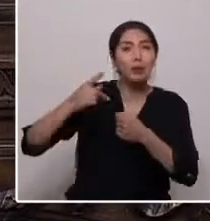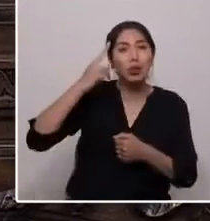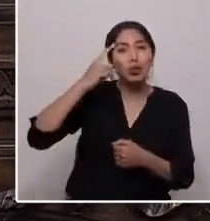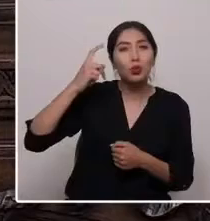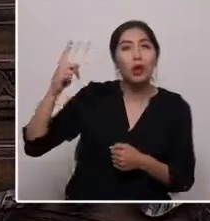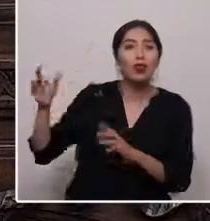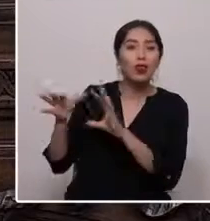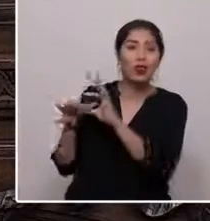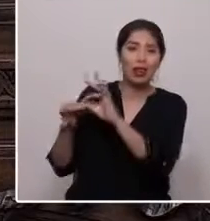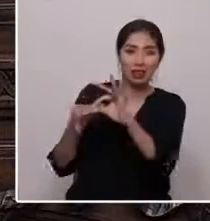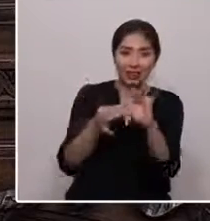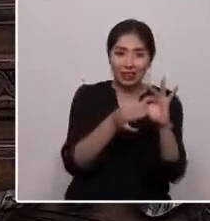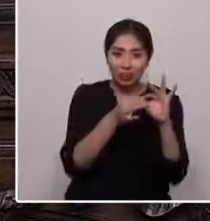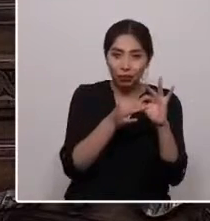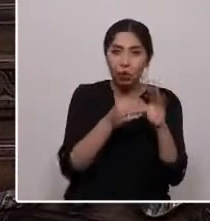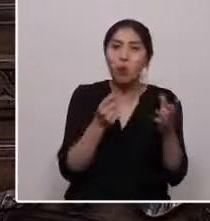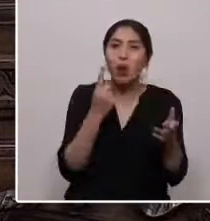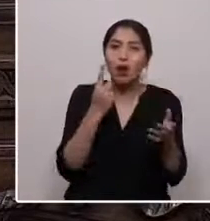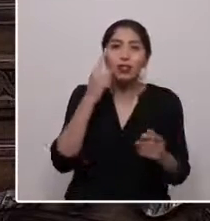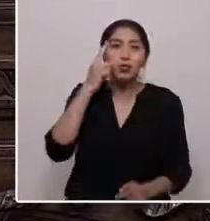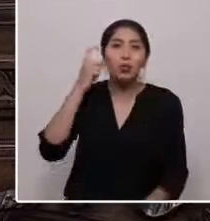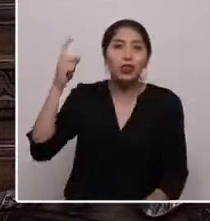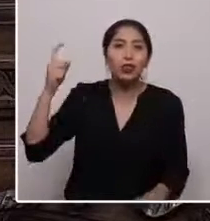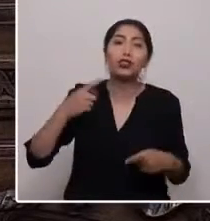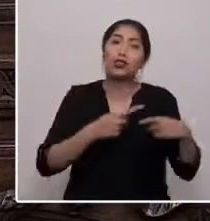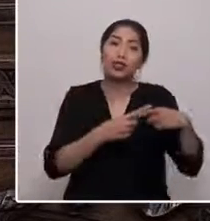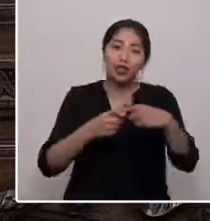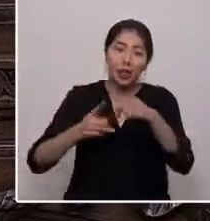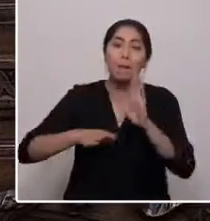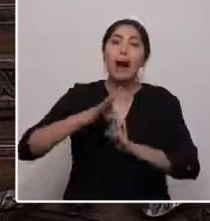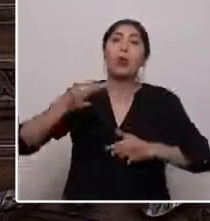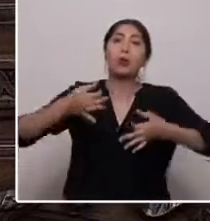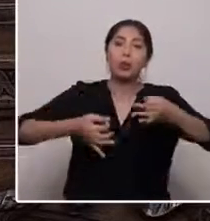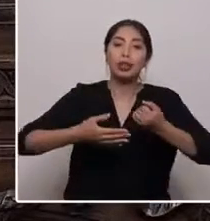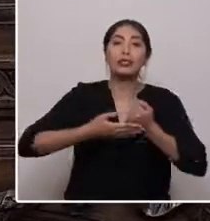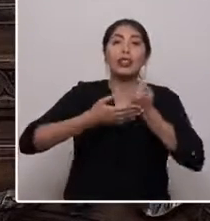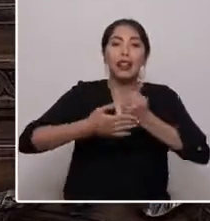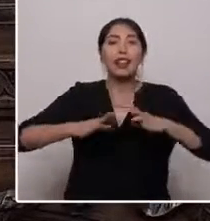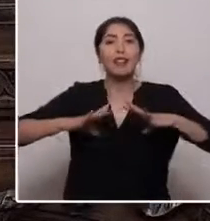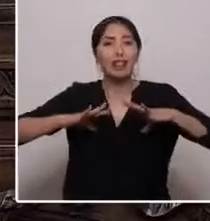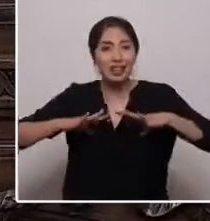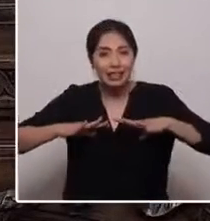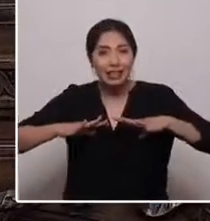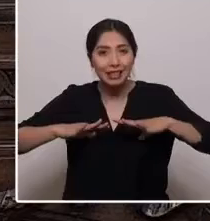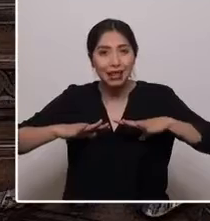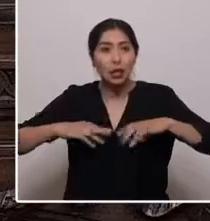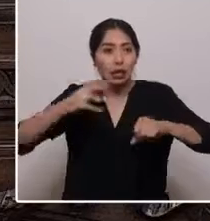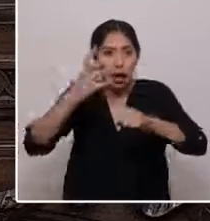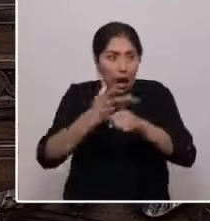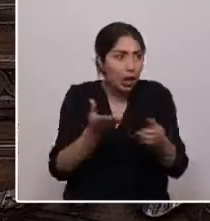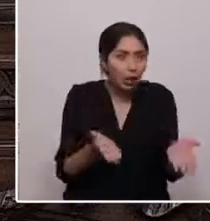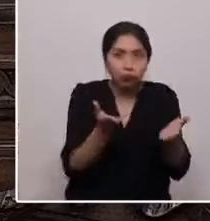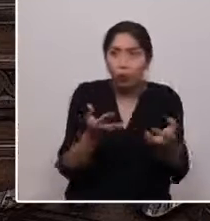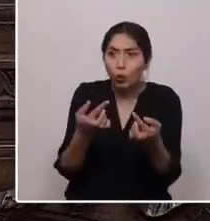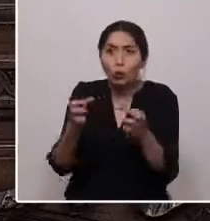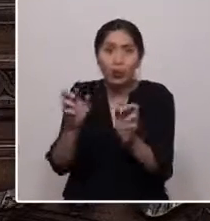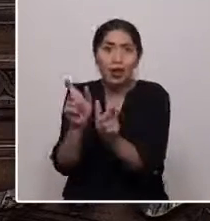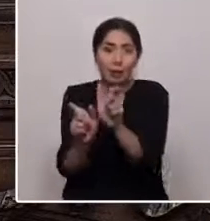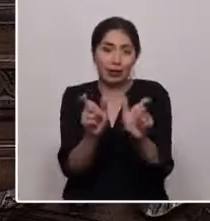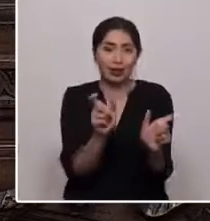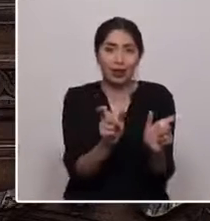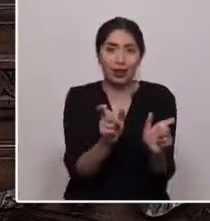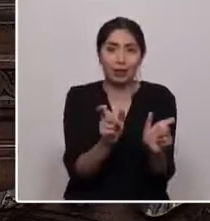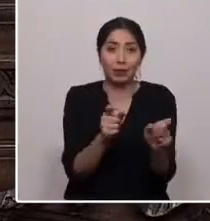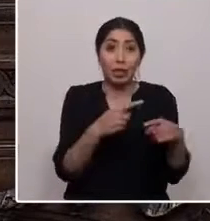sueño de una sociedad más justa, solidaria, feliz, donde hay espacio para las personas. Una sociedad que supere la